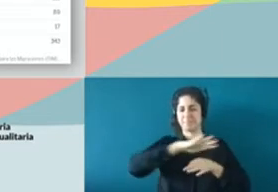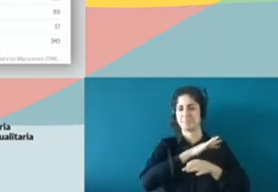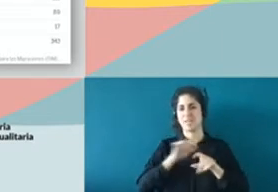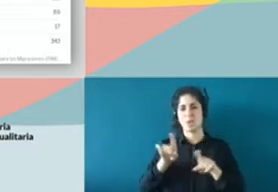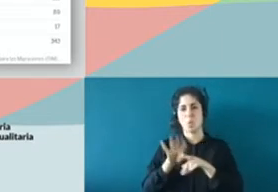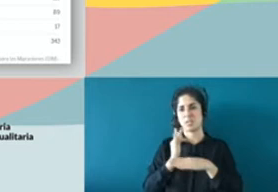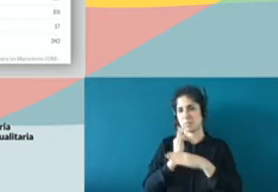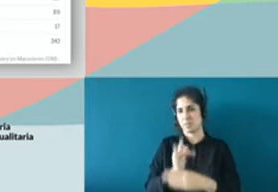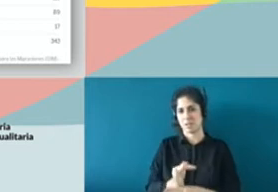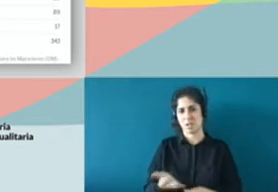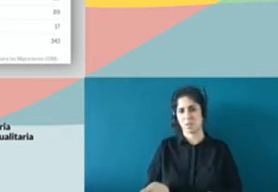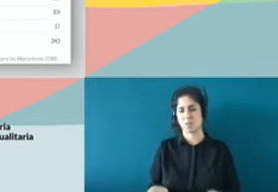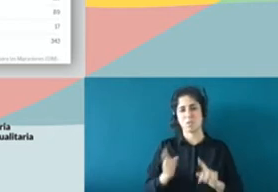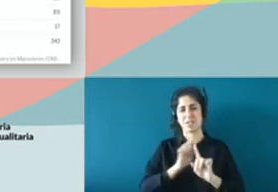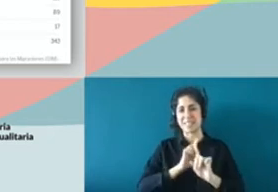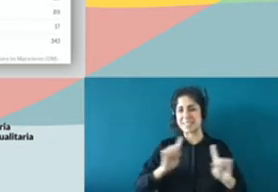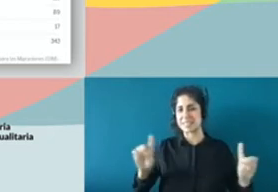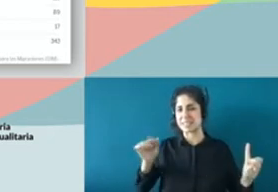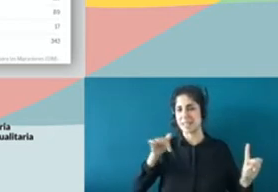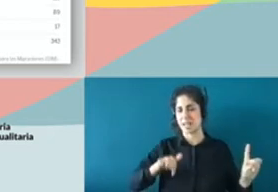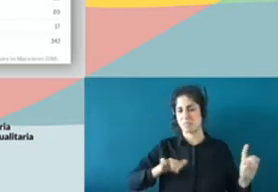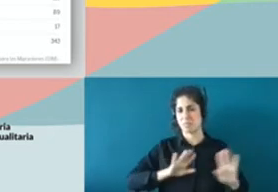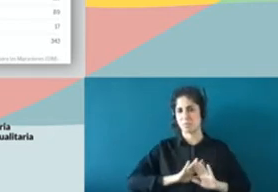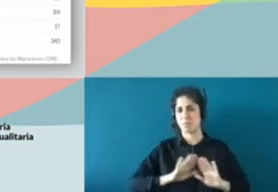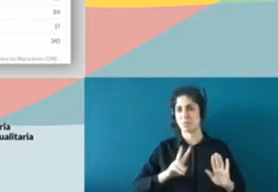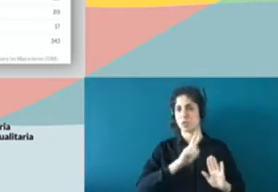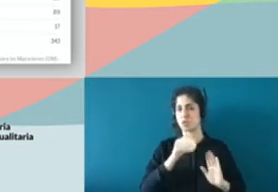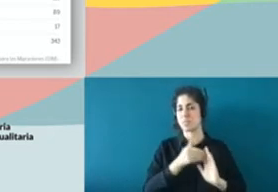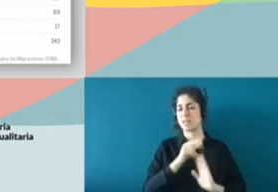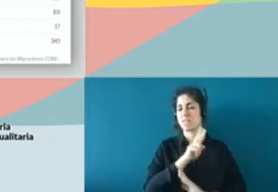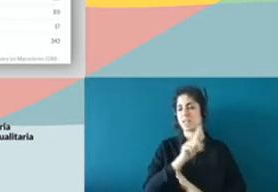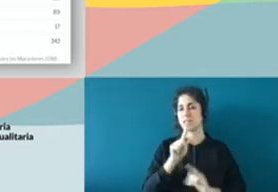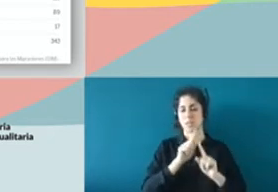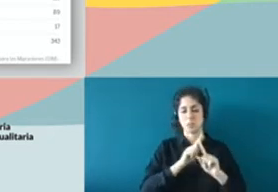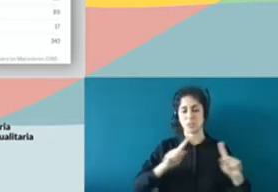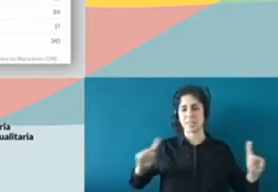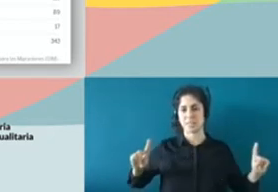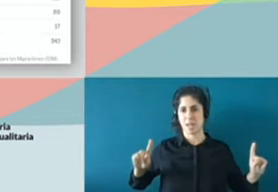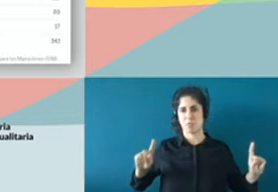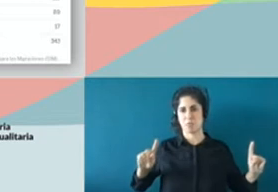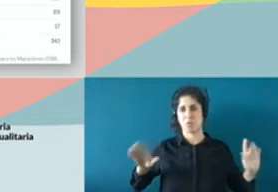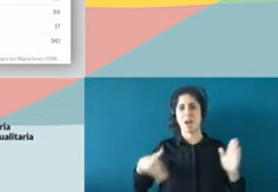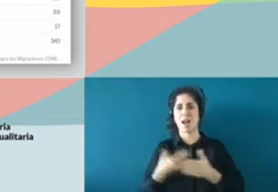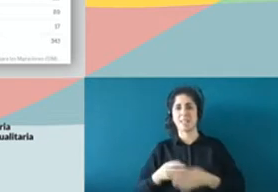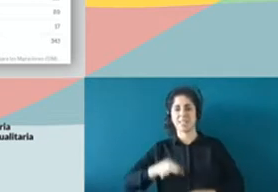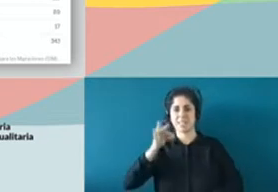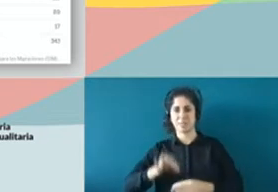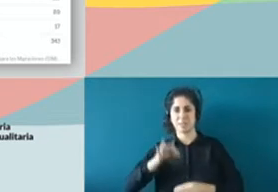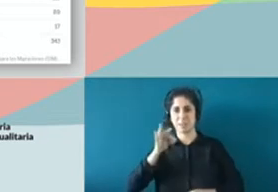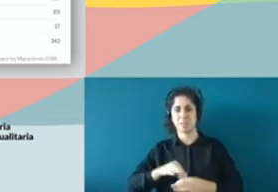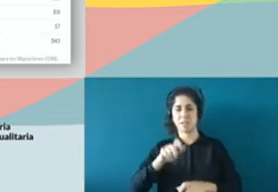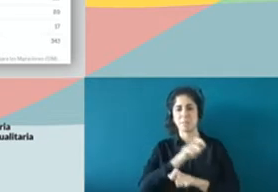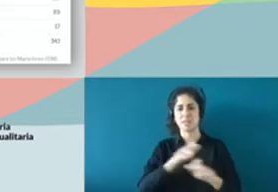año, solamente este año, en 2021, hasta septiembre, hubieron 786